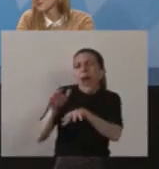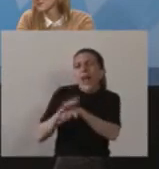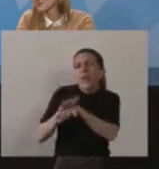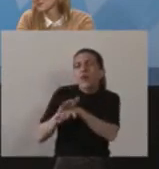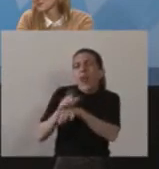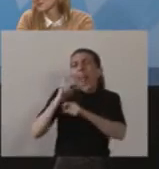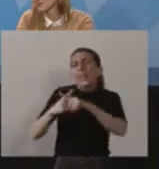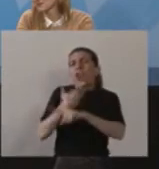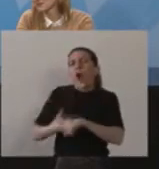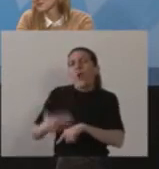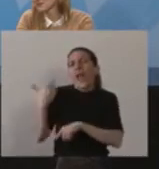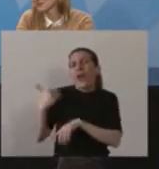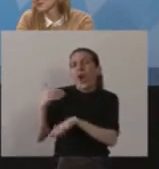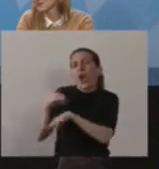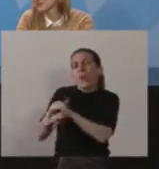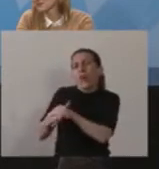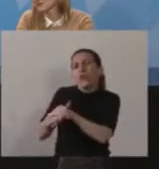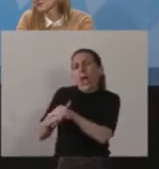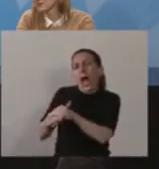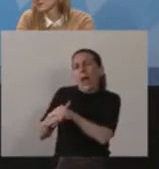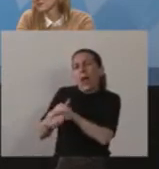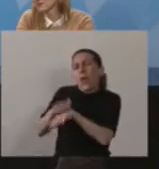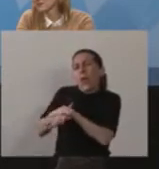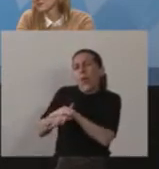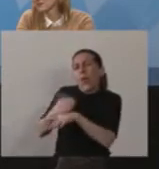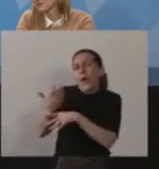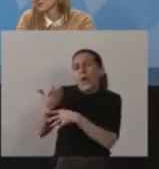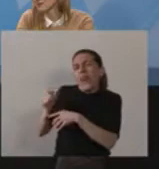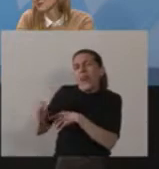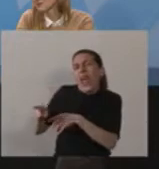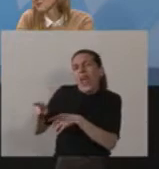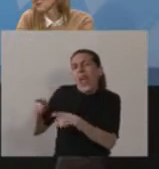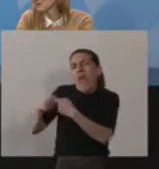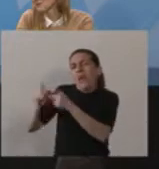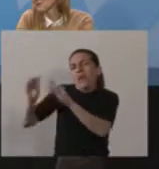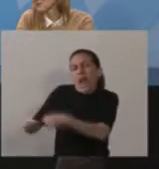por esta situación, una posible defraudación al Estado.